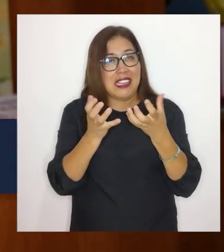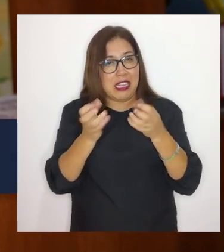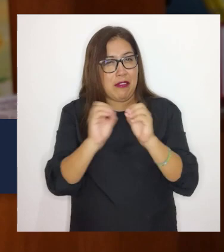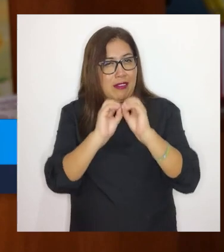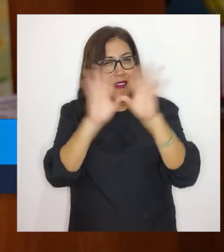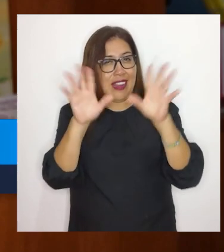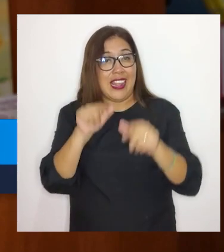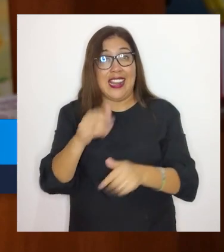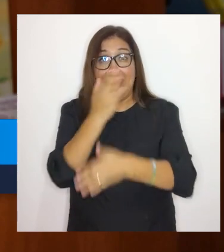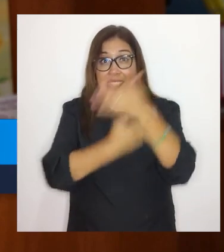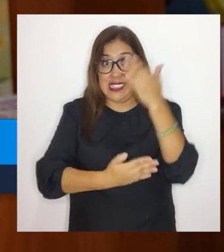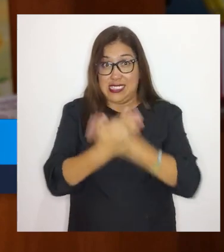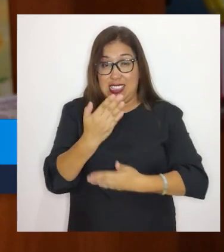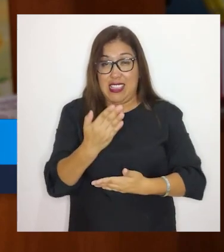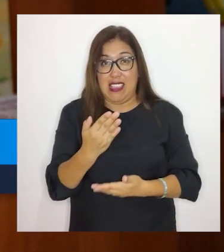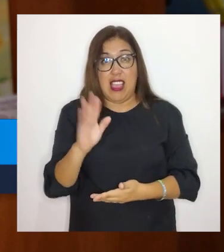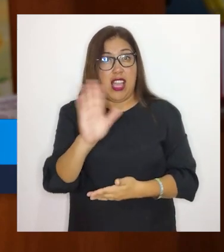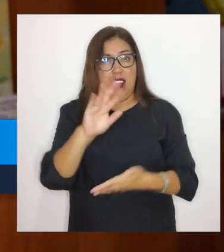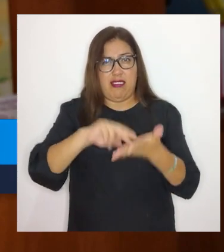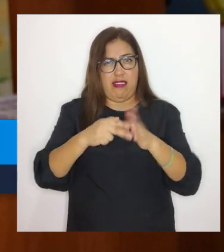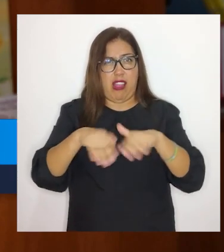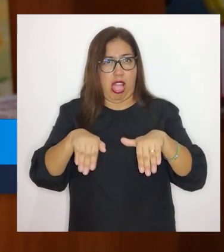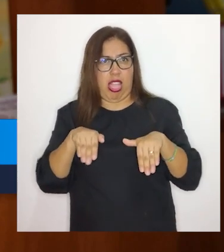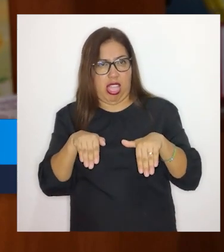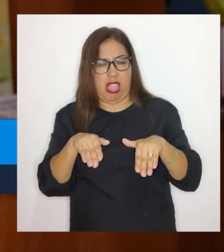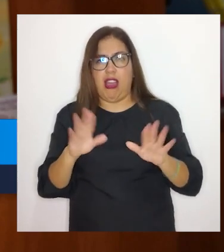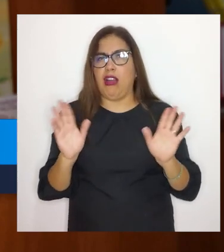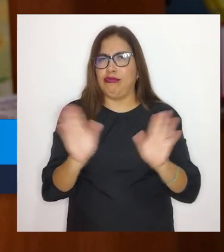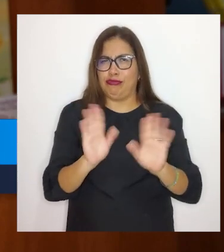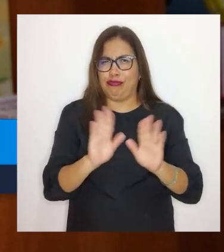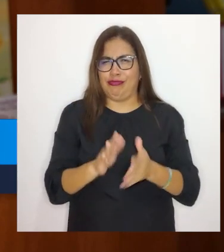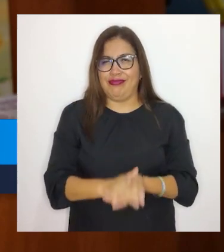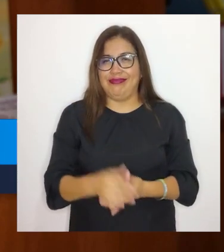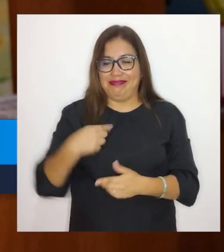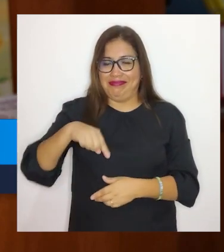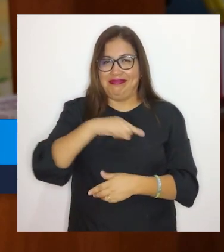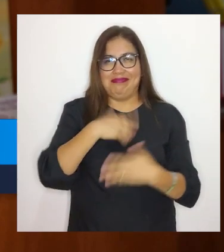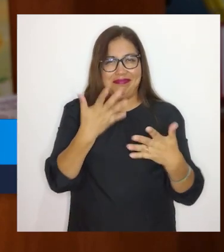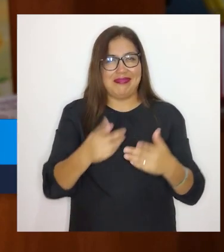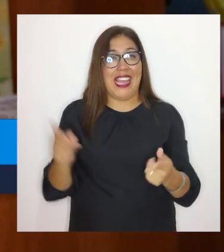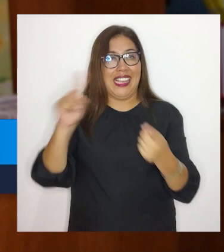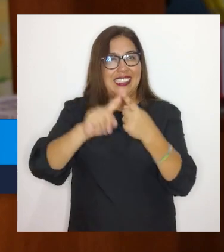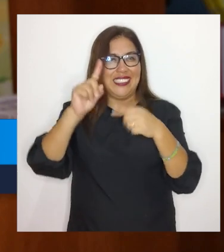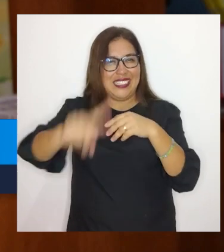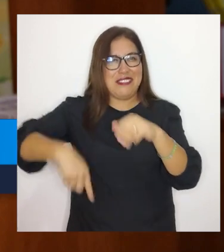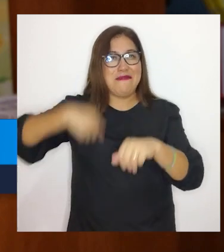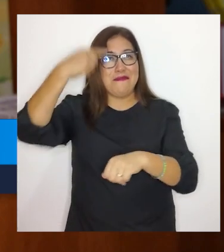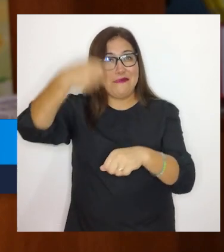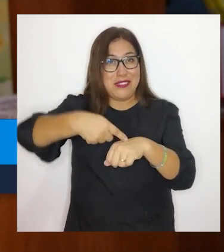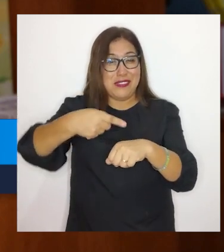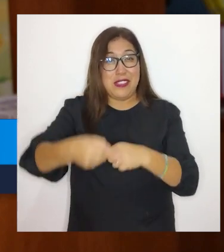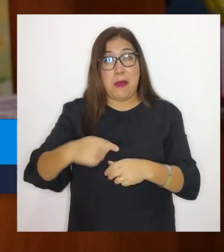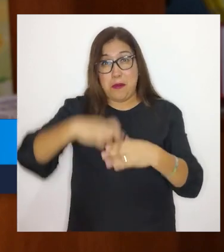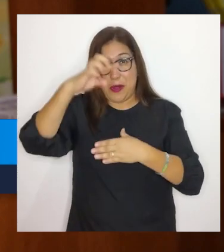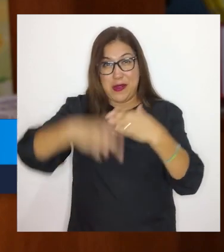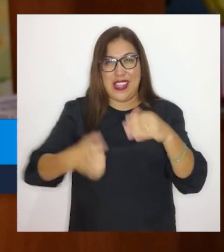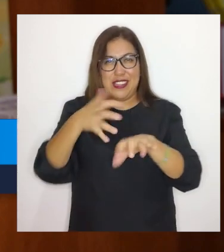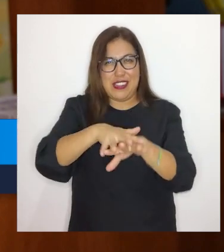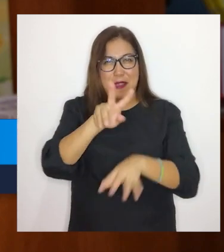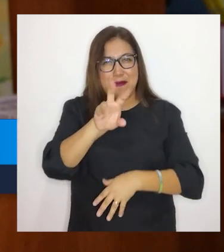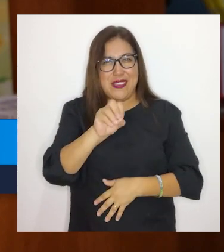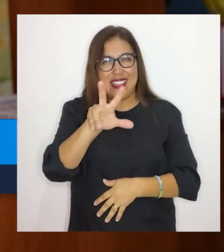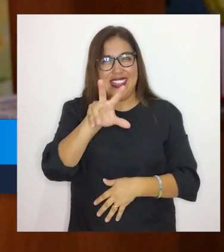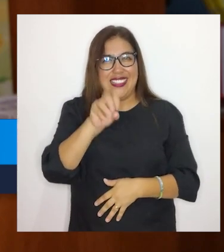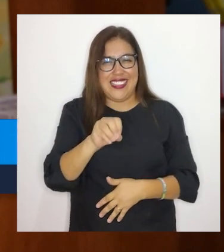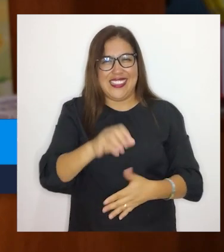claro que la discapacidad no es incapacidad. Con nosotros, hasta el próximo programa de